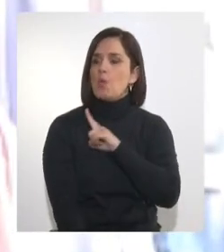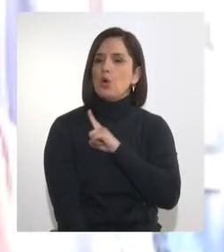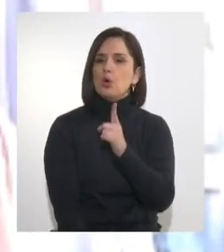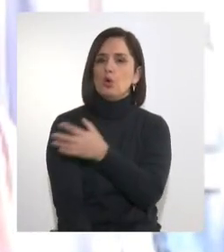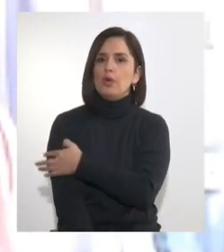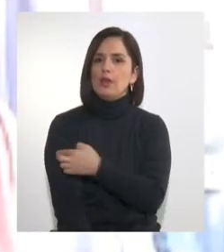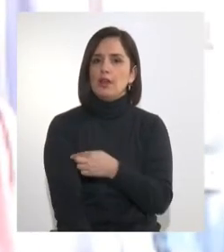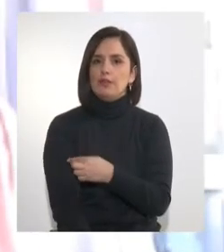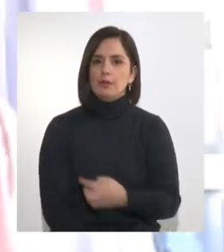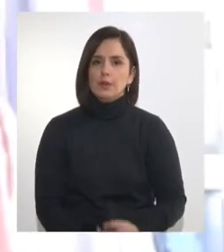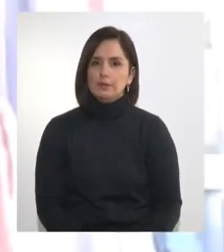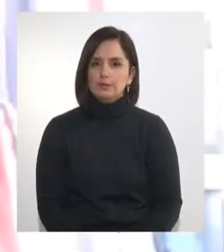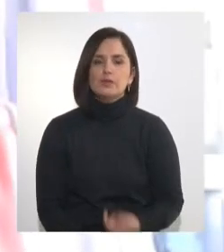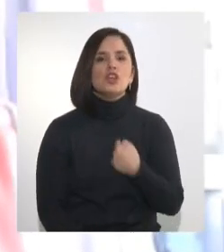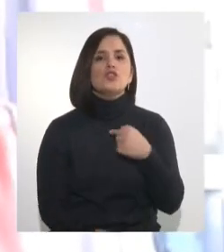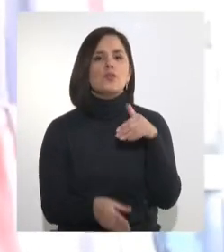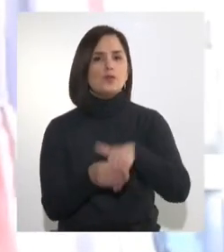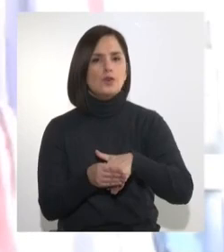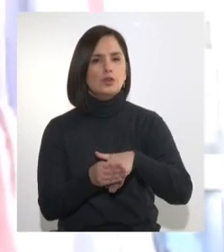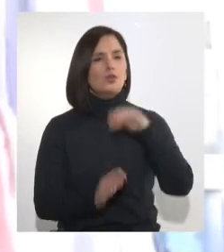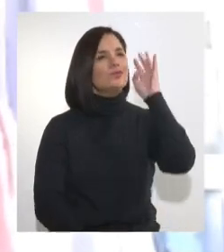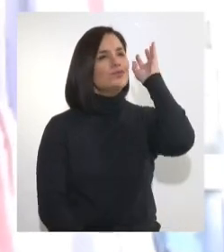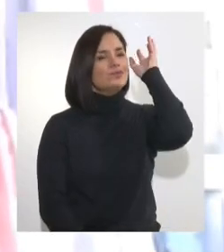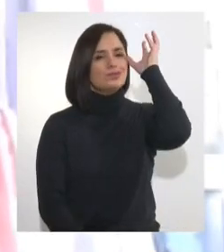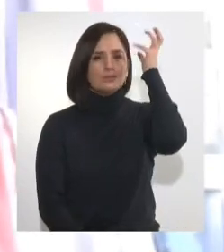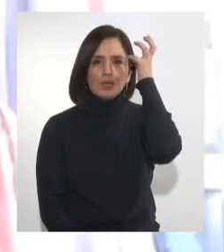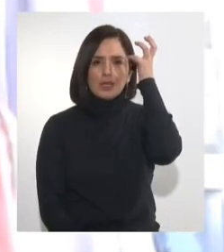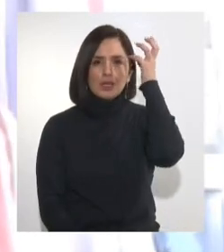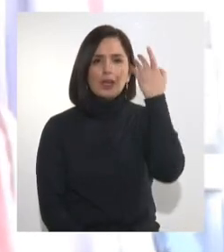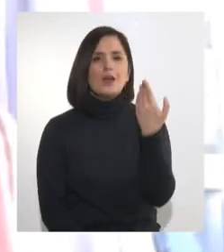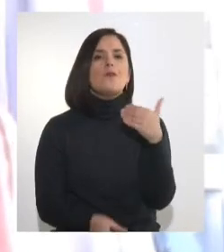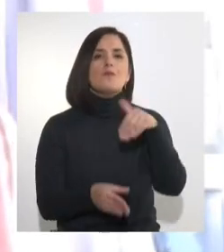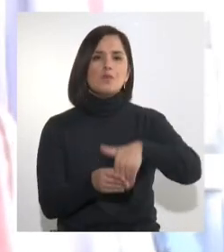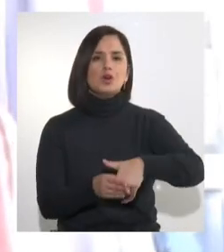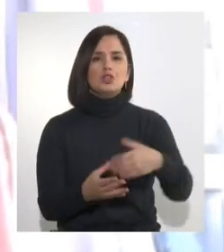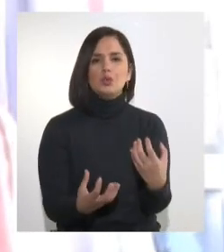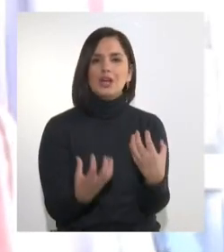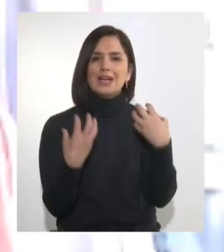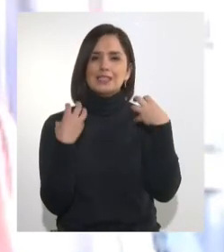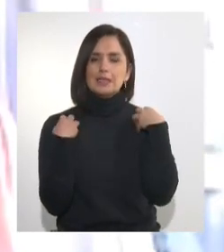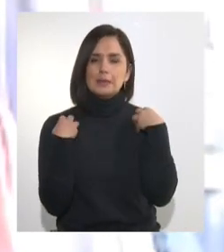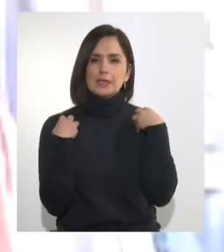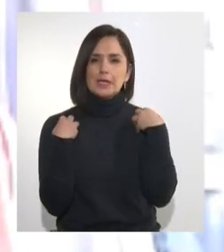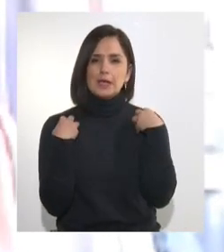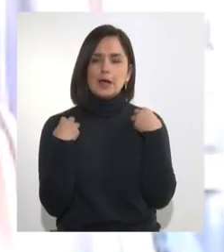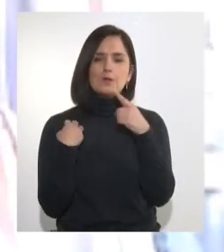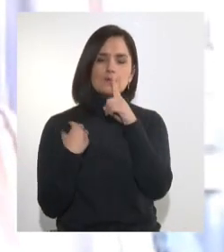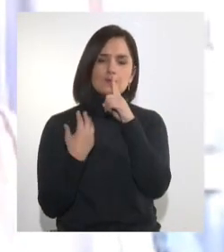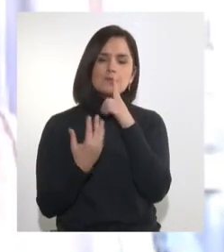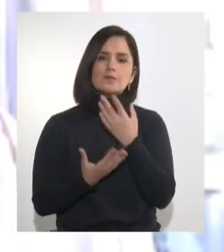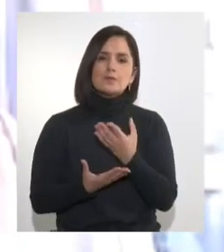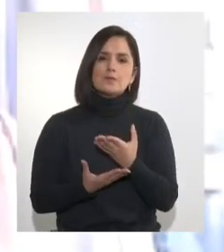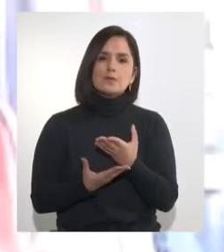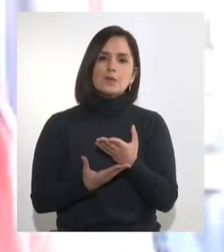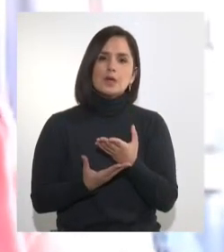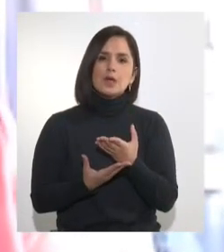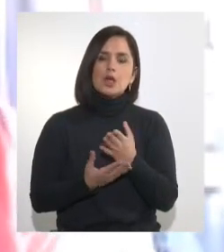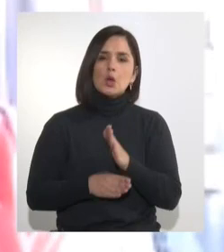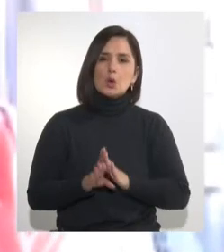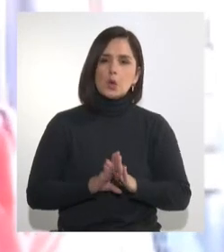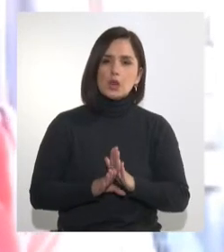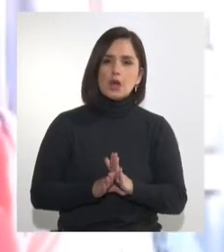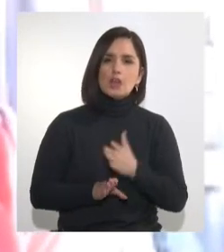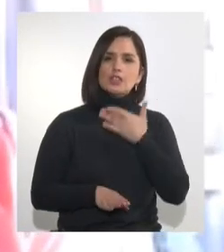de pensiones. Voto por la madurez, por la responsabilidad y la austeridad que ha exhibido la